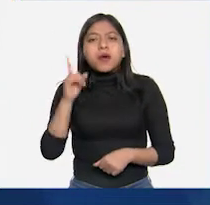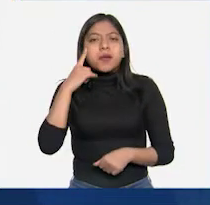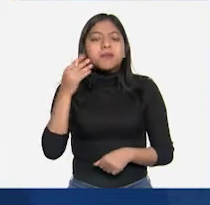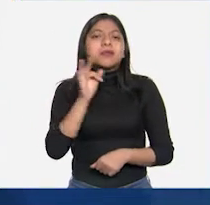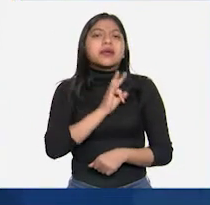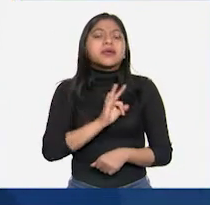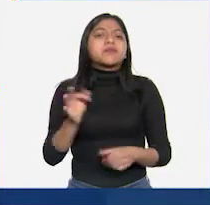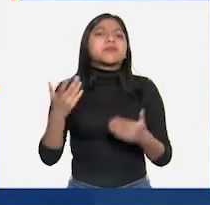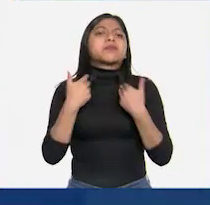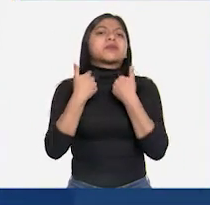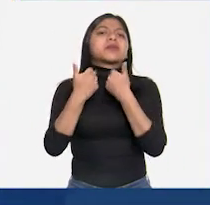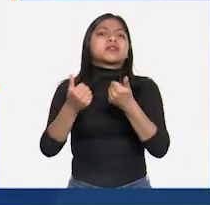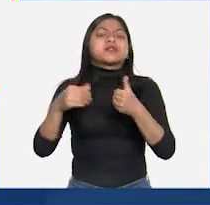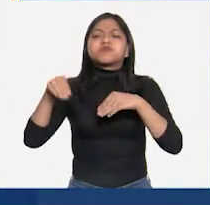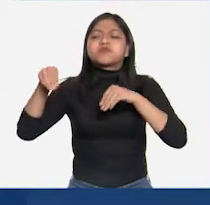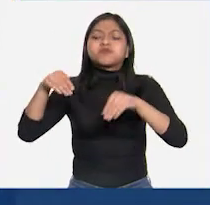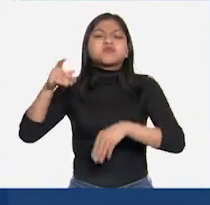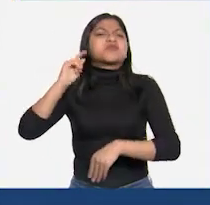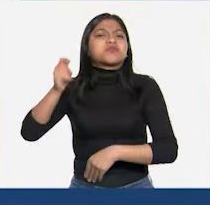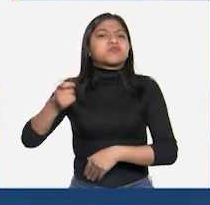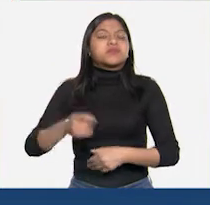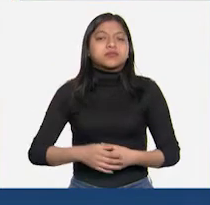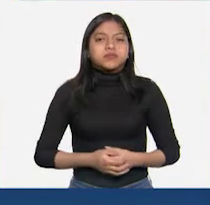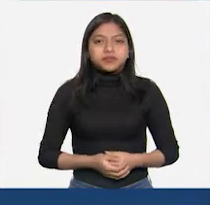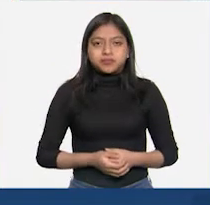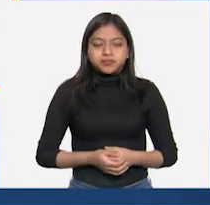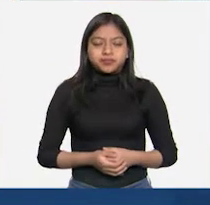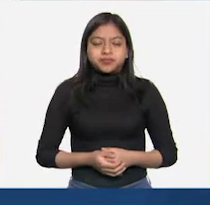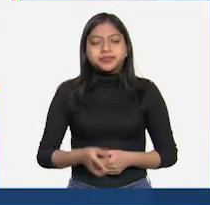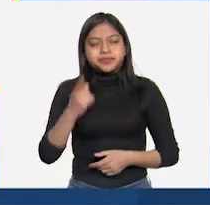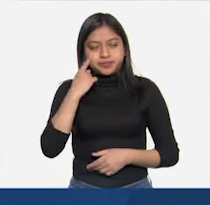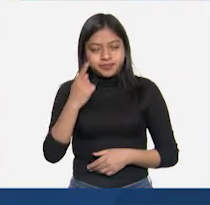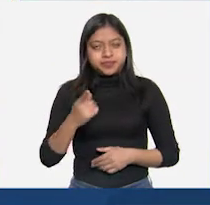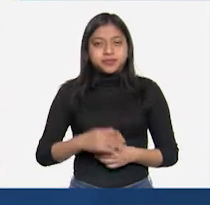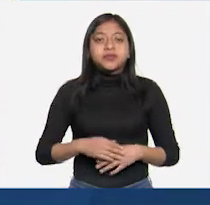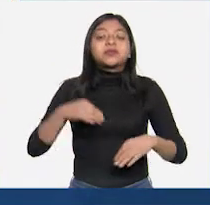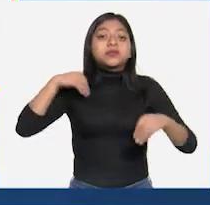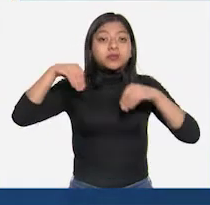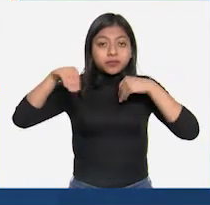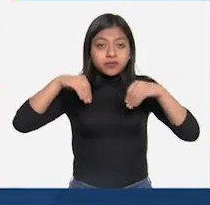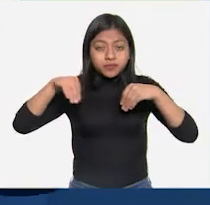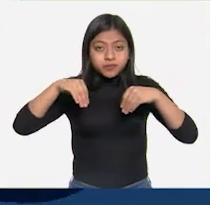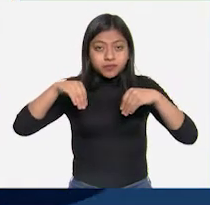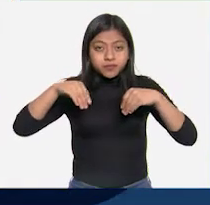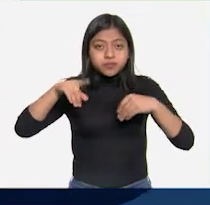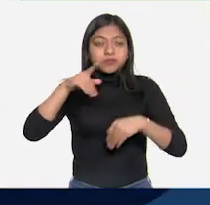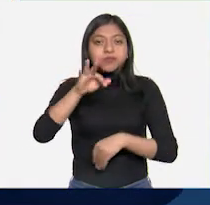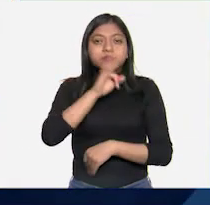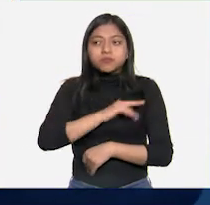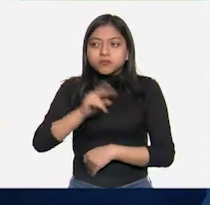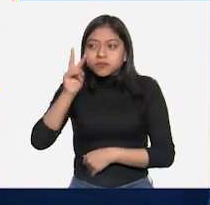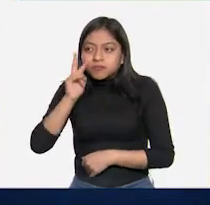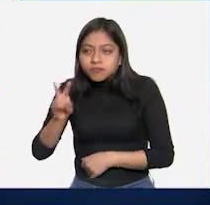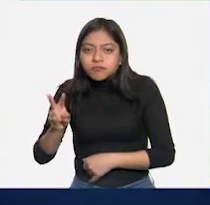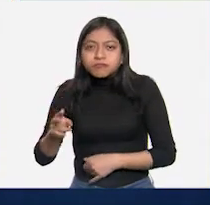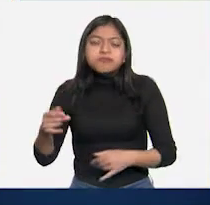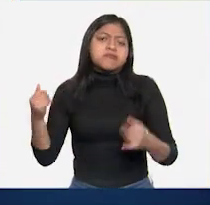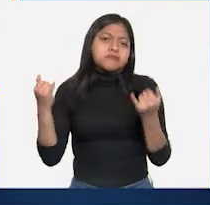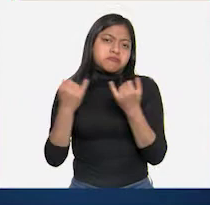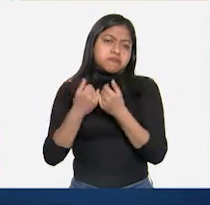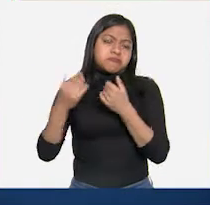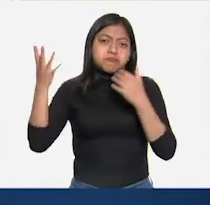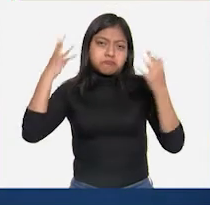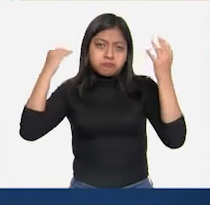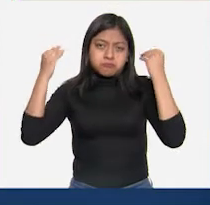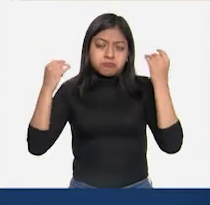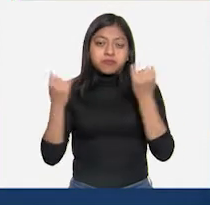más directamente en la percepción del movimiento? Bueno, el movimiento se ve, se escucha, se